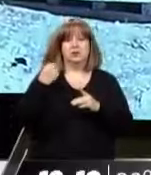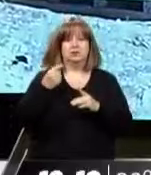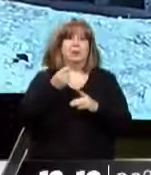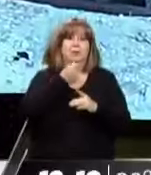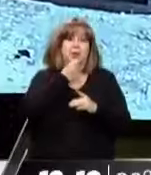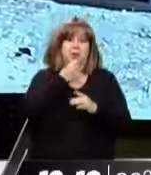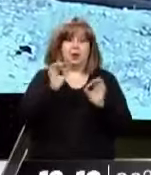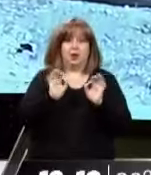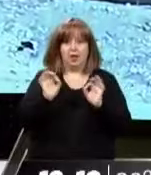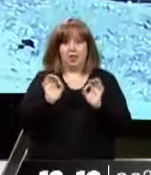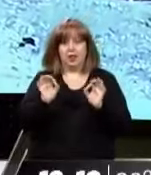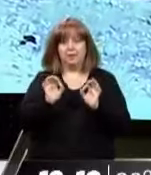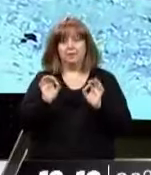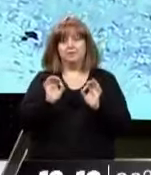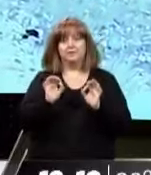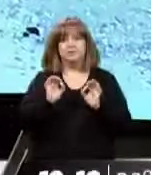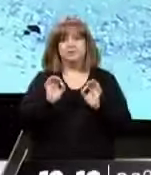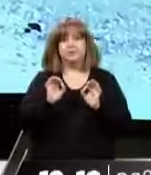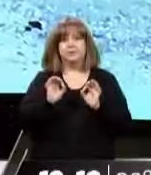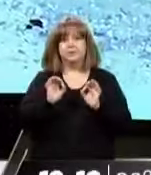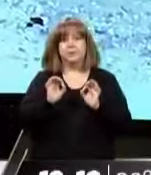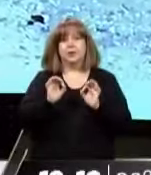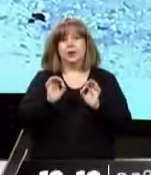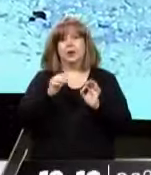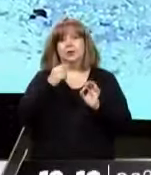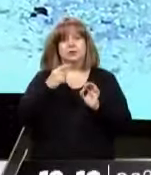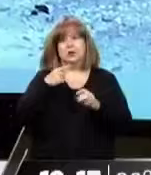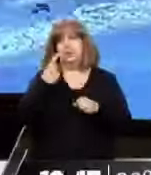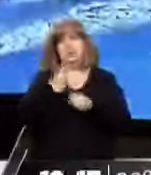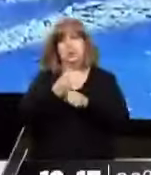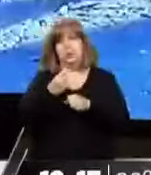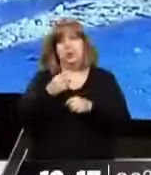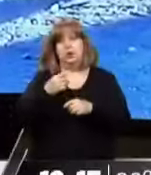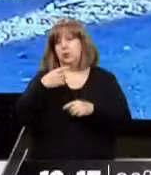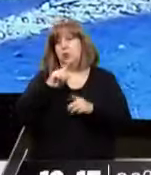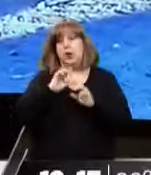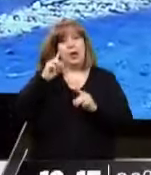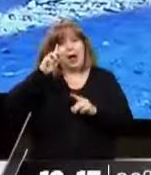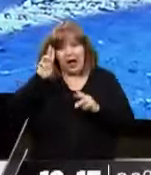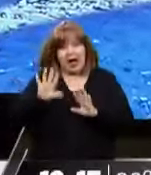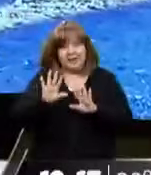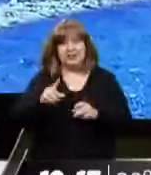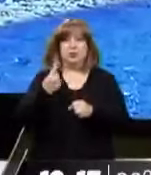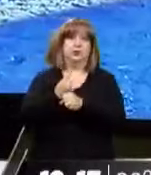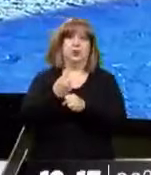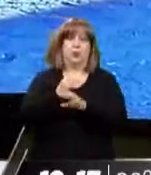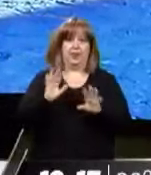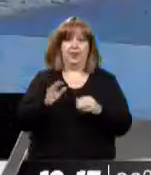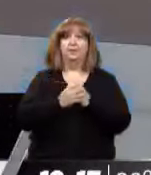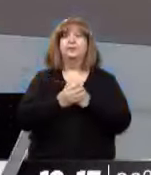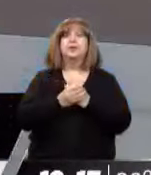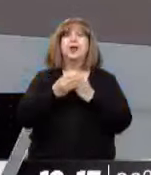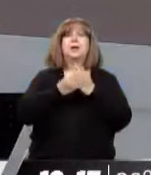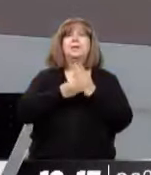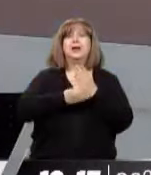Algo que, por supuesto, la provincia desautoriza absolutamente, plantea que no es la No reconoce eso. En absoluto. ¿Habló el ministro de Gobierno?